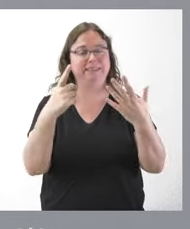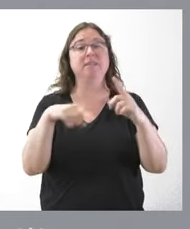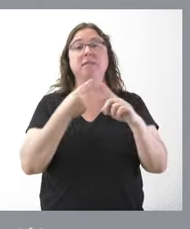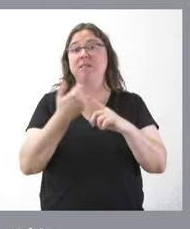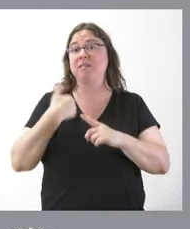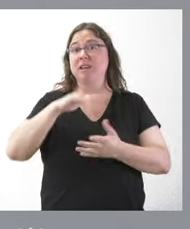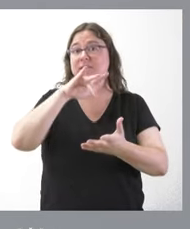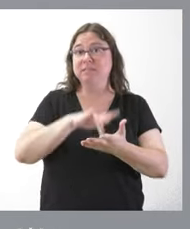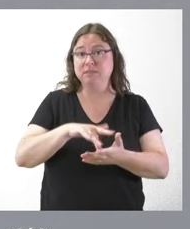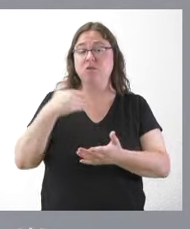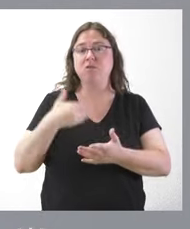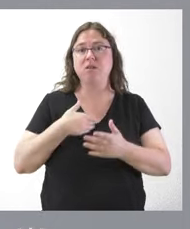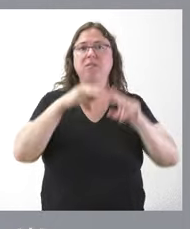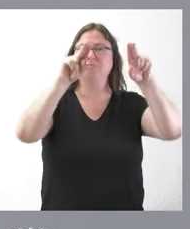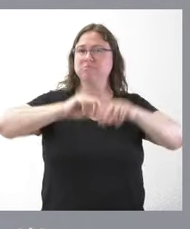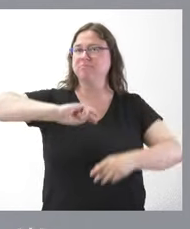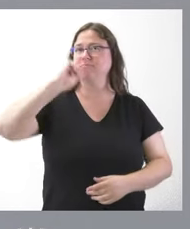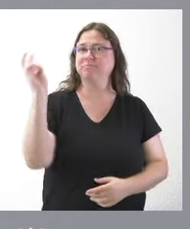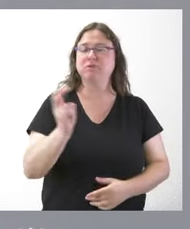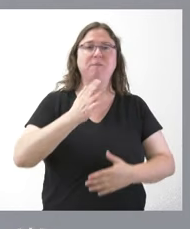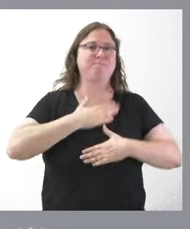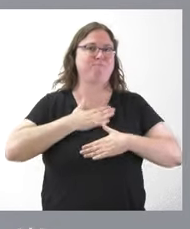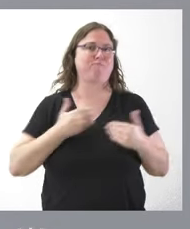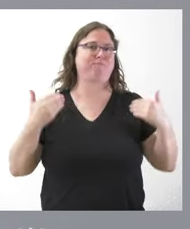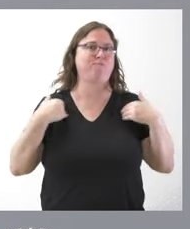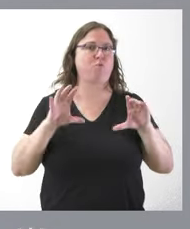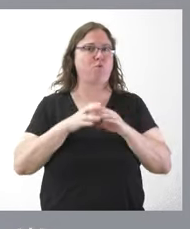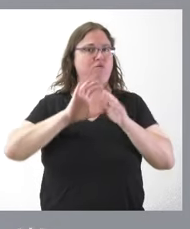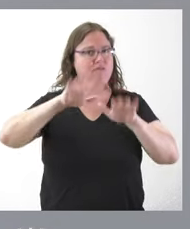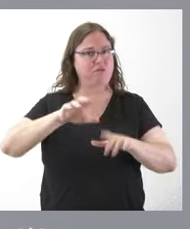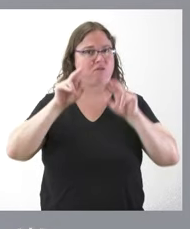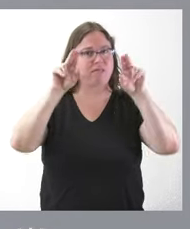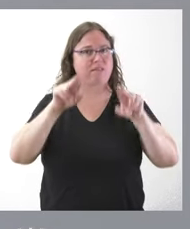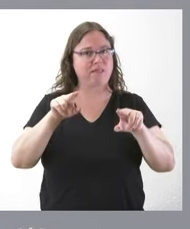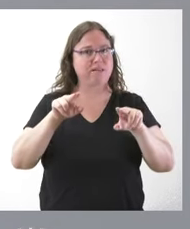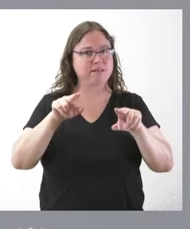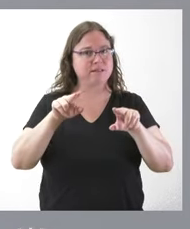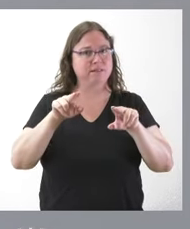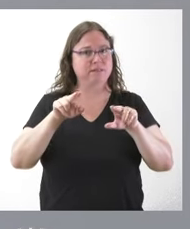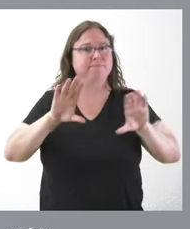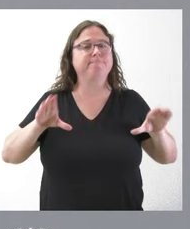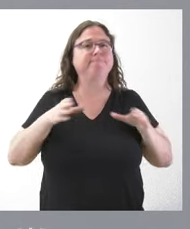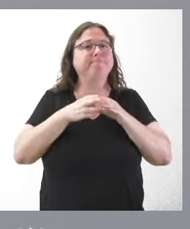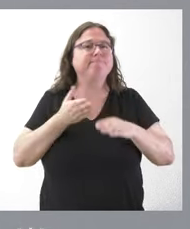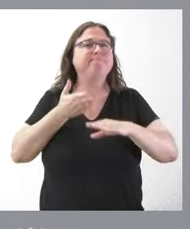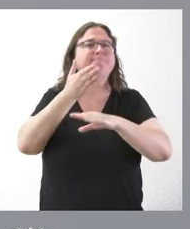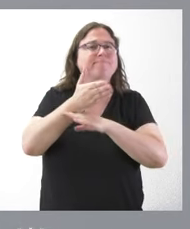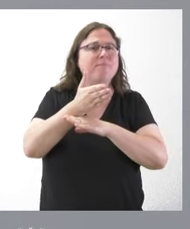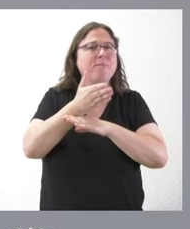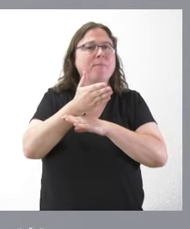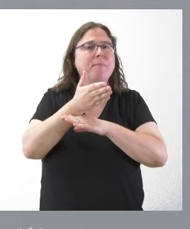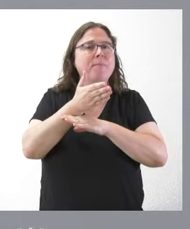en todas las residencias de titularidad de la Junta de Castilla y León, las unidades de comparecencia sociosanitaria